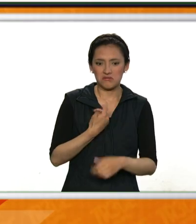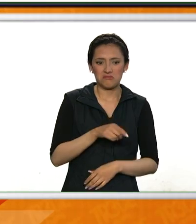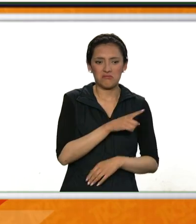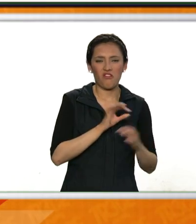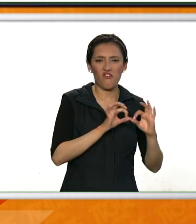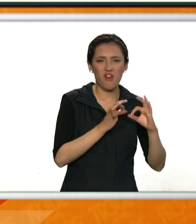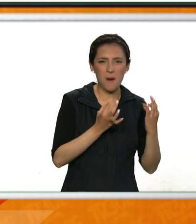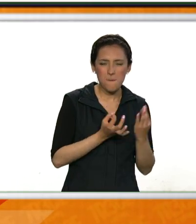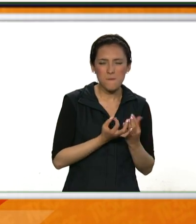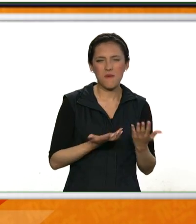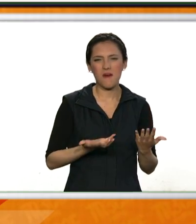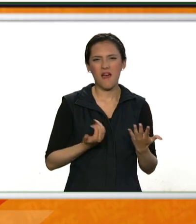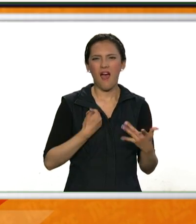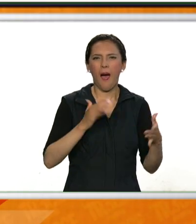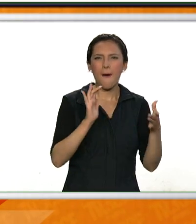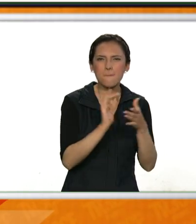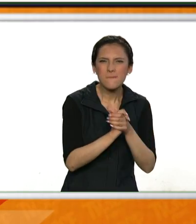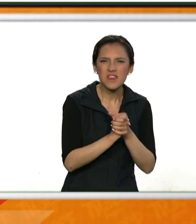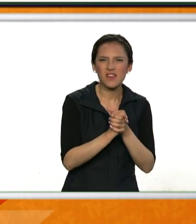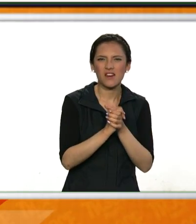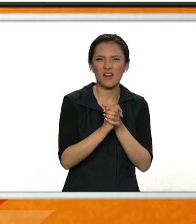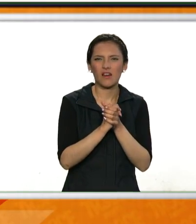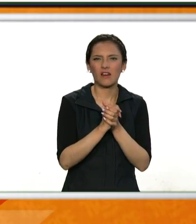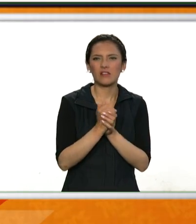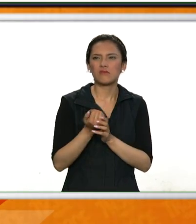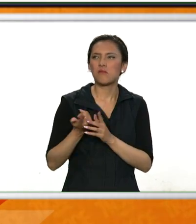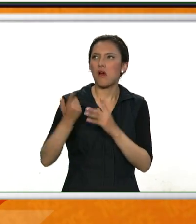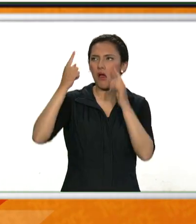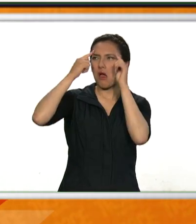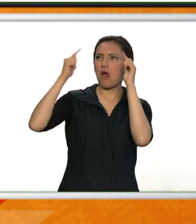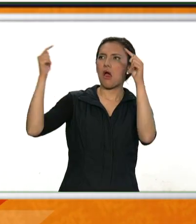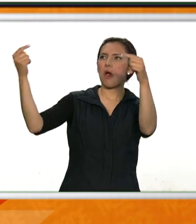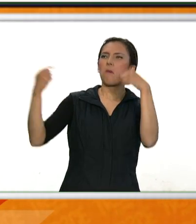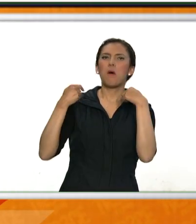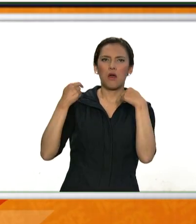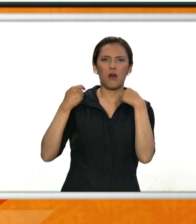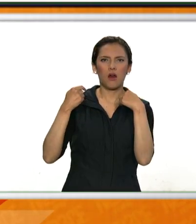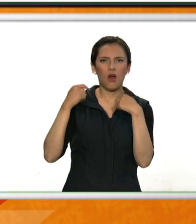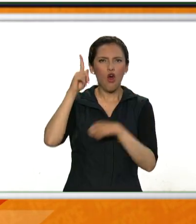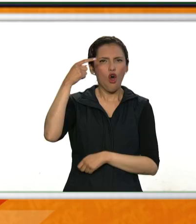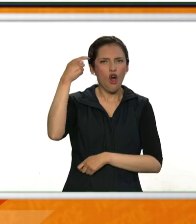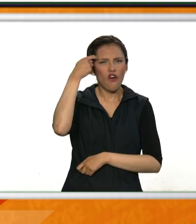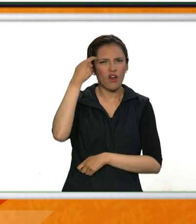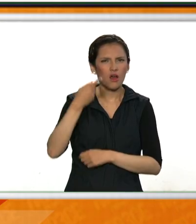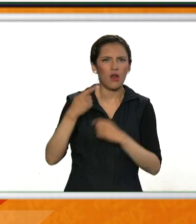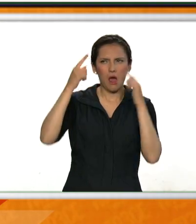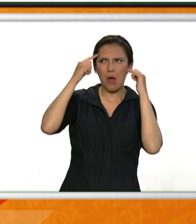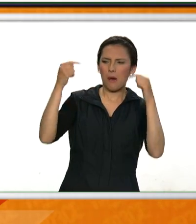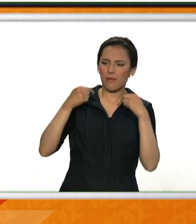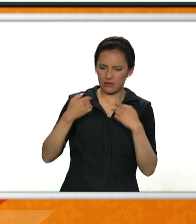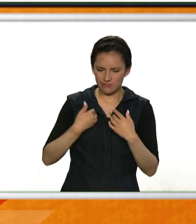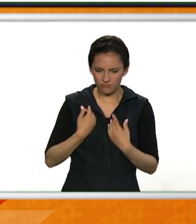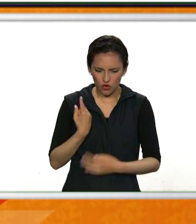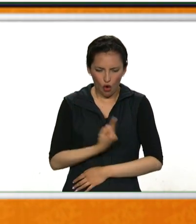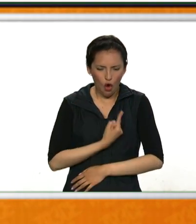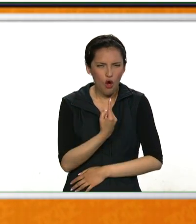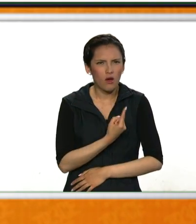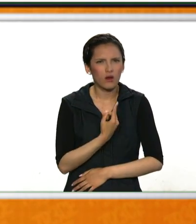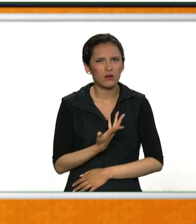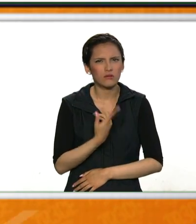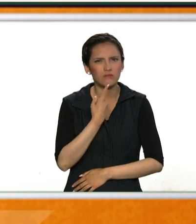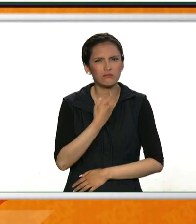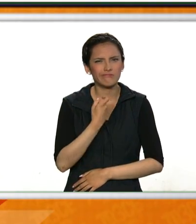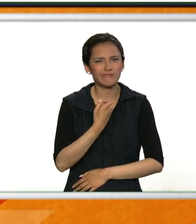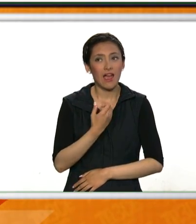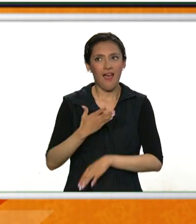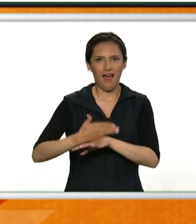mis amigos, el sistema me dejó sola. A mí, personalmente, cuando me diagnostican el